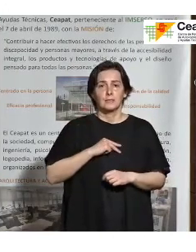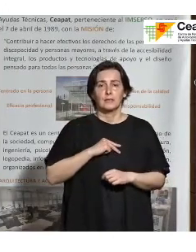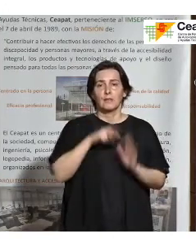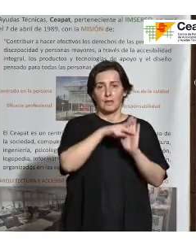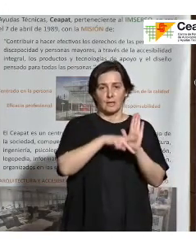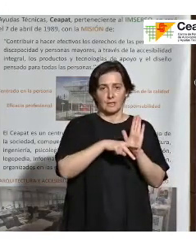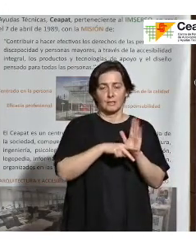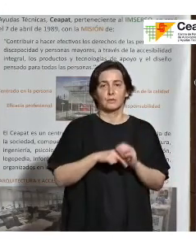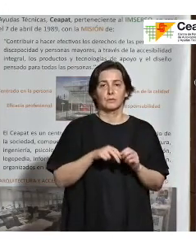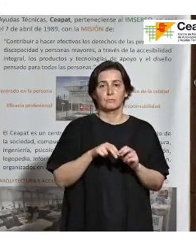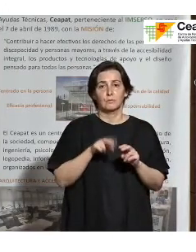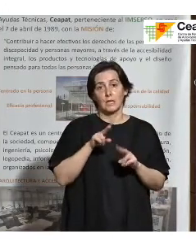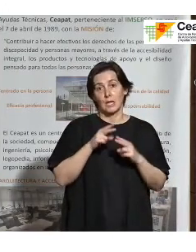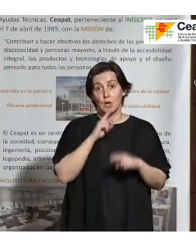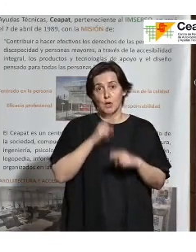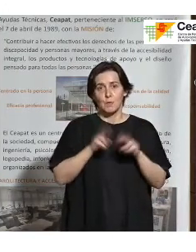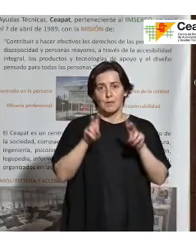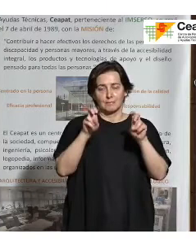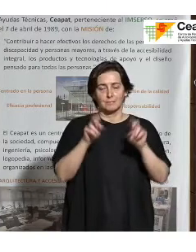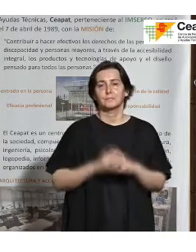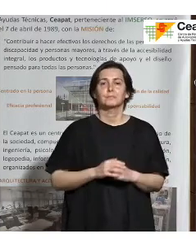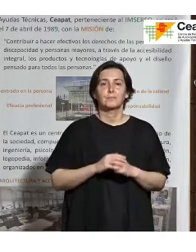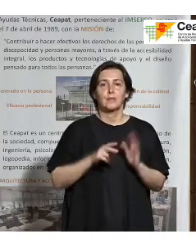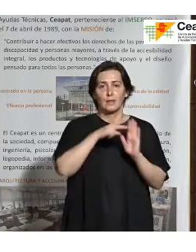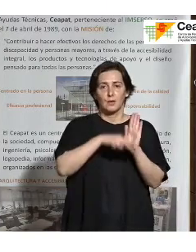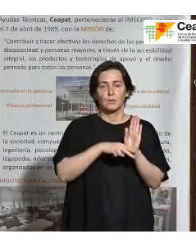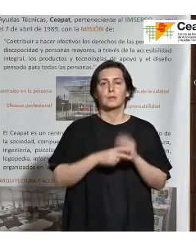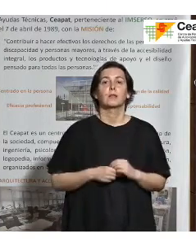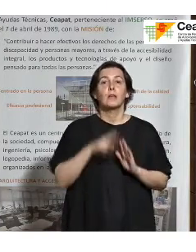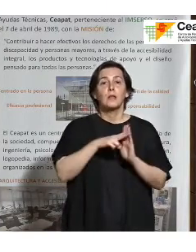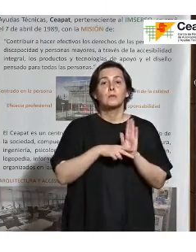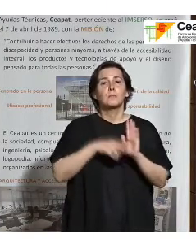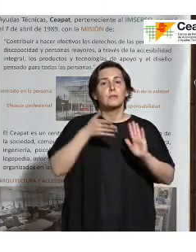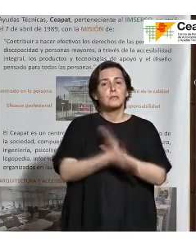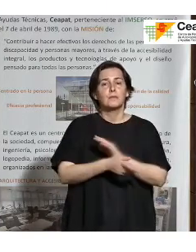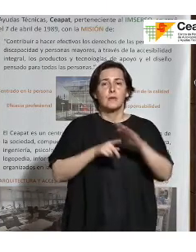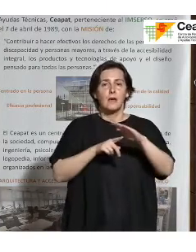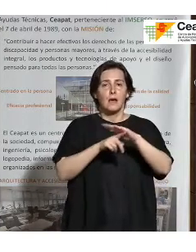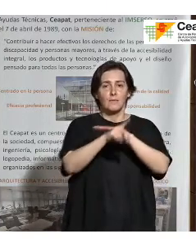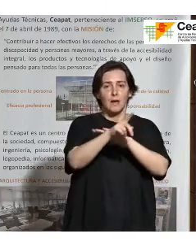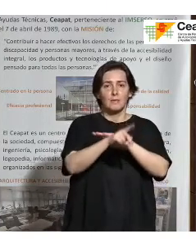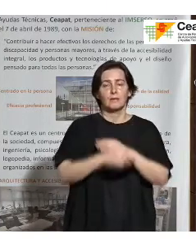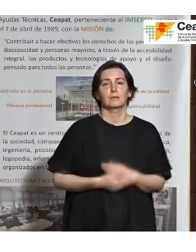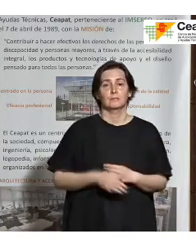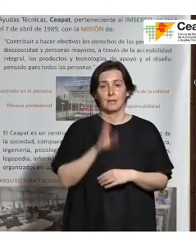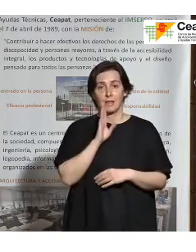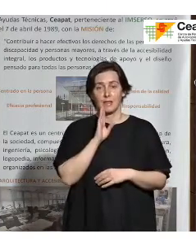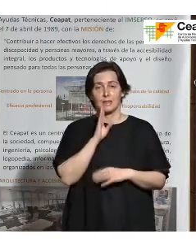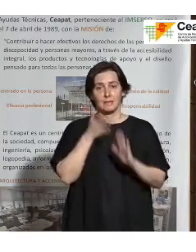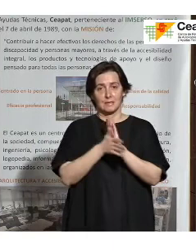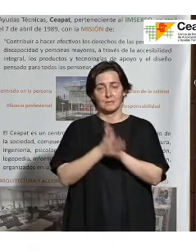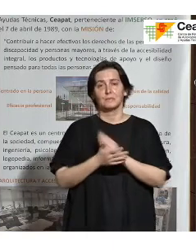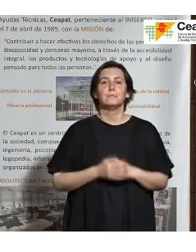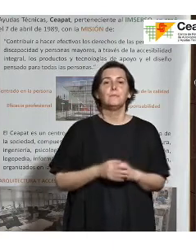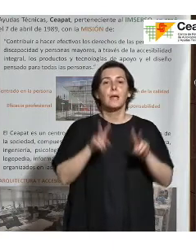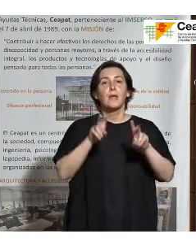el nombre de la norma. Esta norma supone un importante avance, como decía hace un momento, en materia de